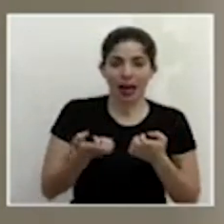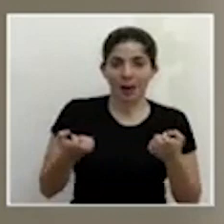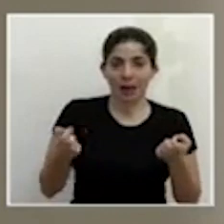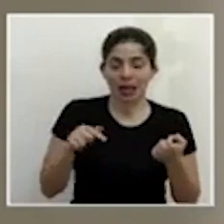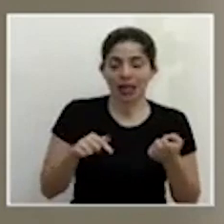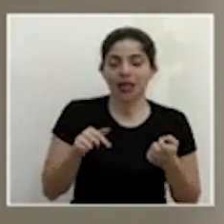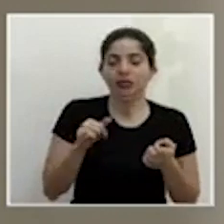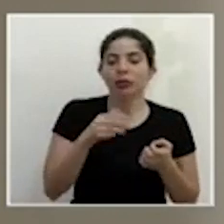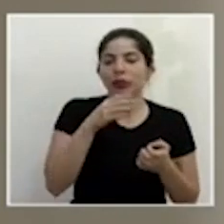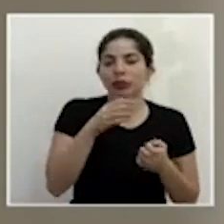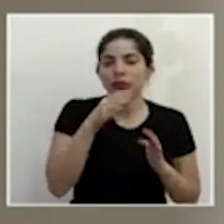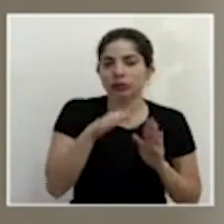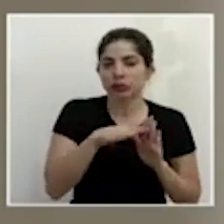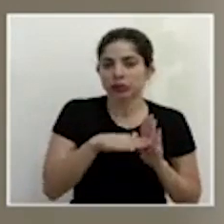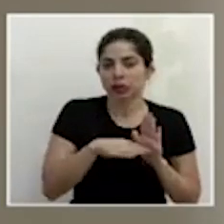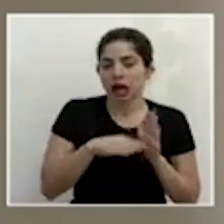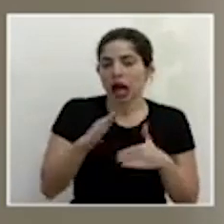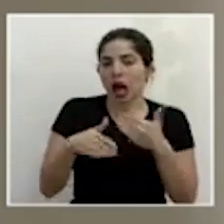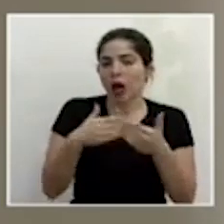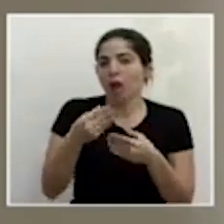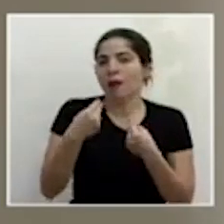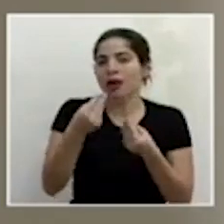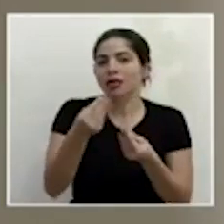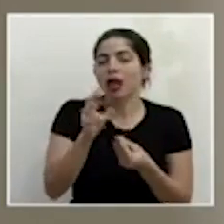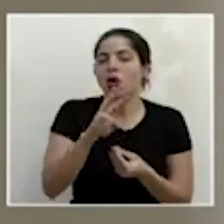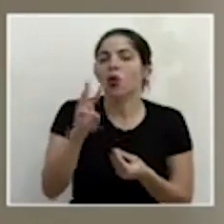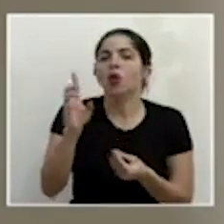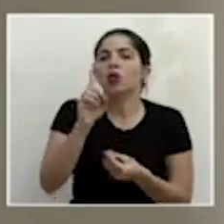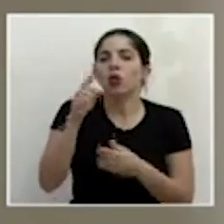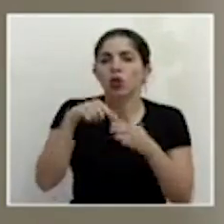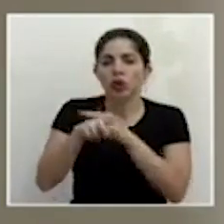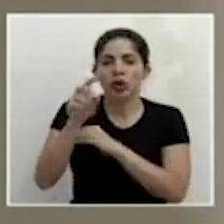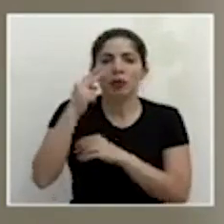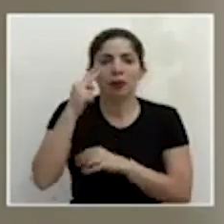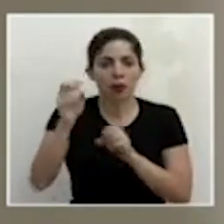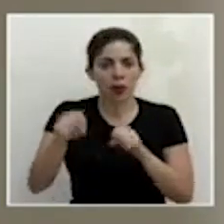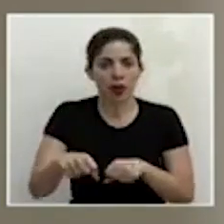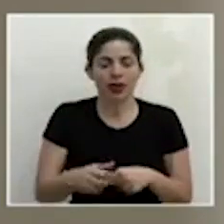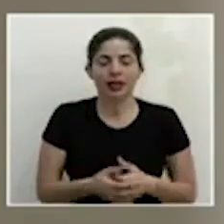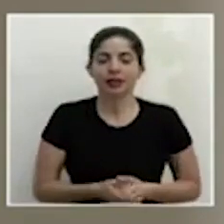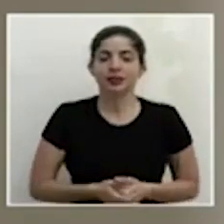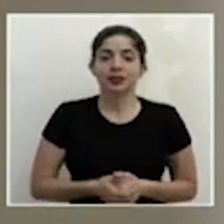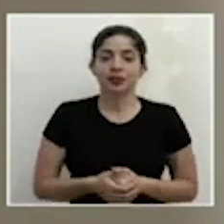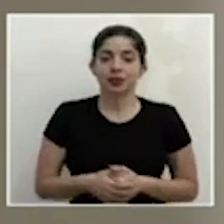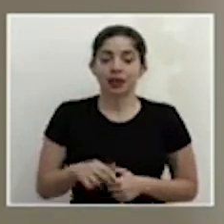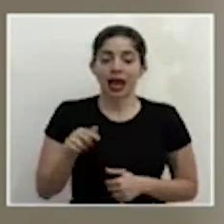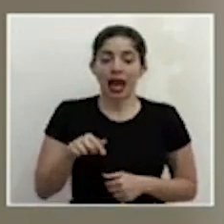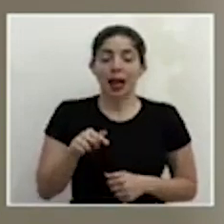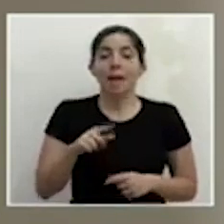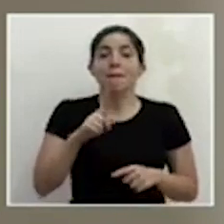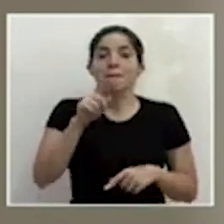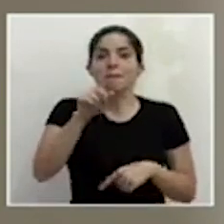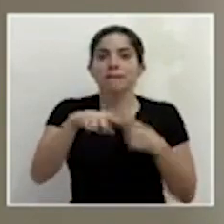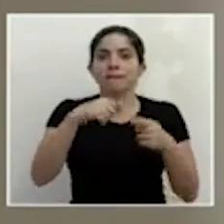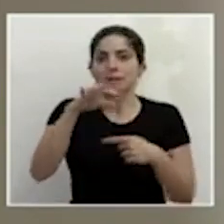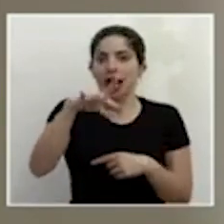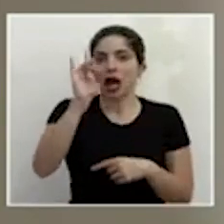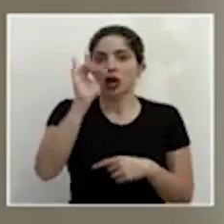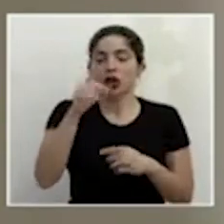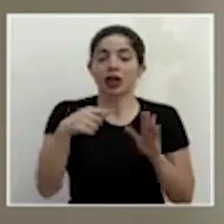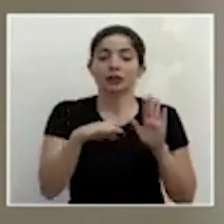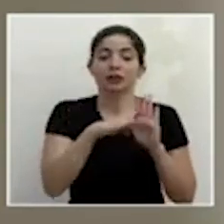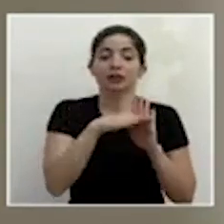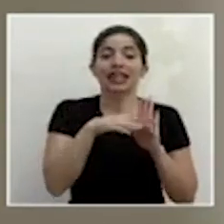encontrar ahora les vamos a dar las direcciones donde lo pueden encontrar van a encontrar la